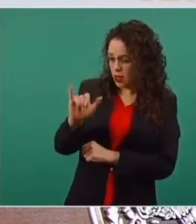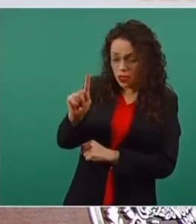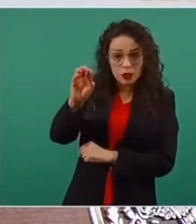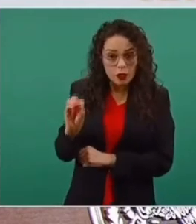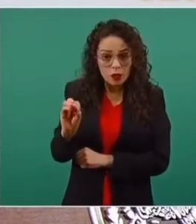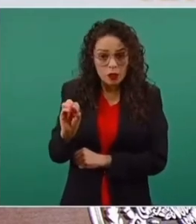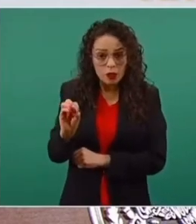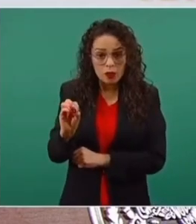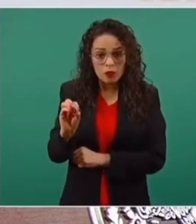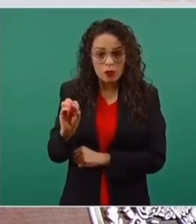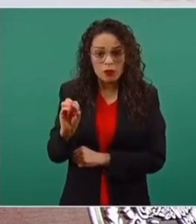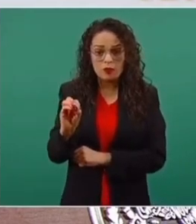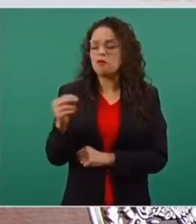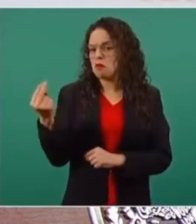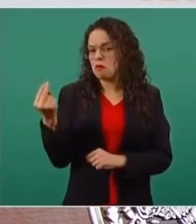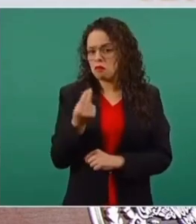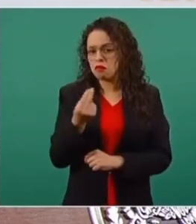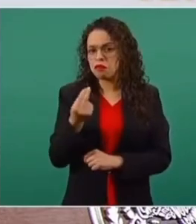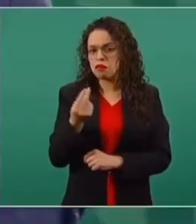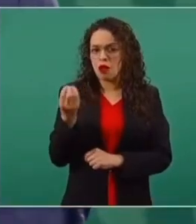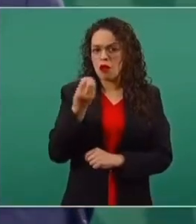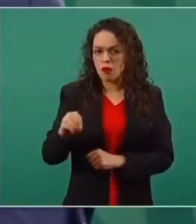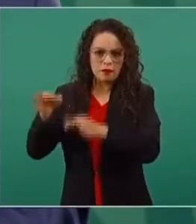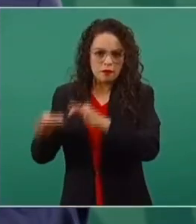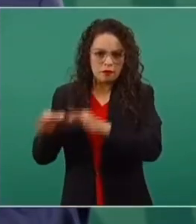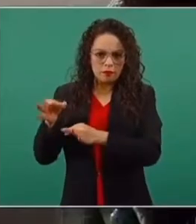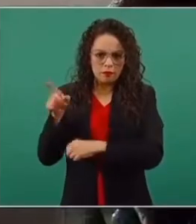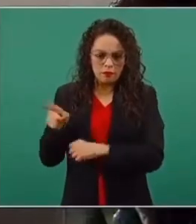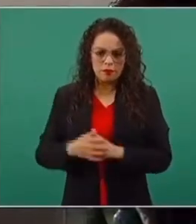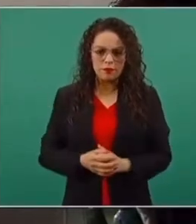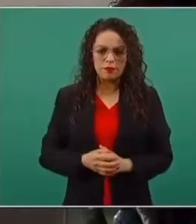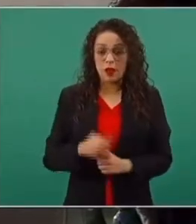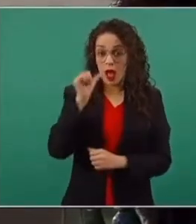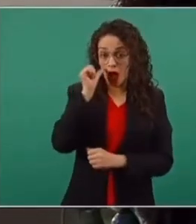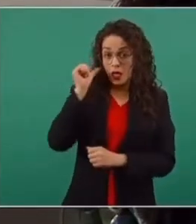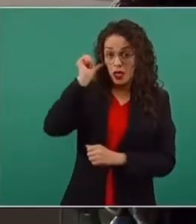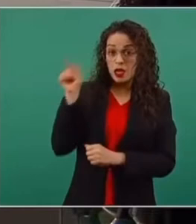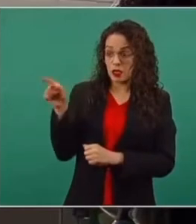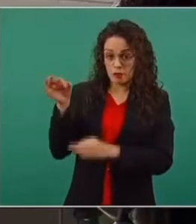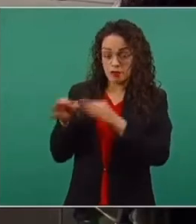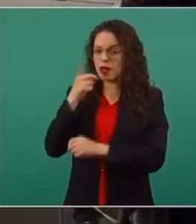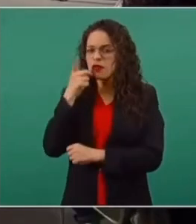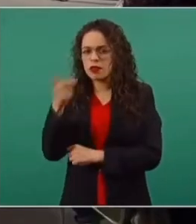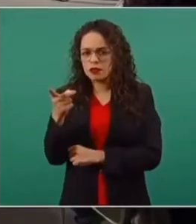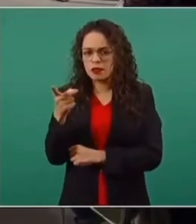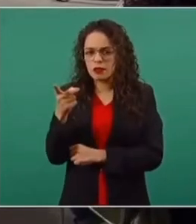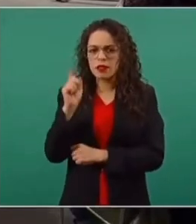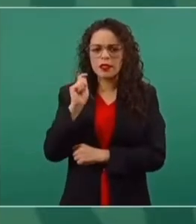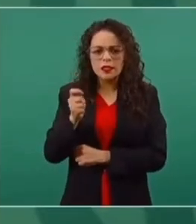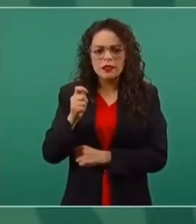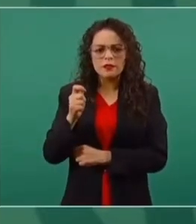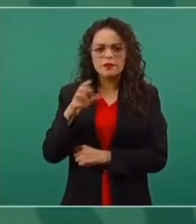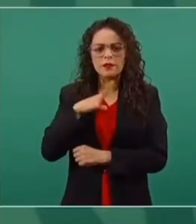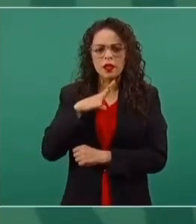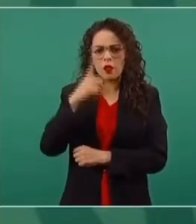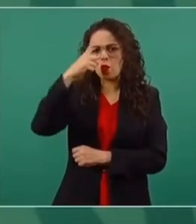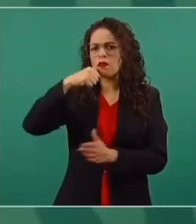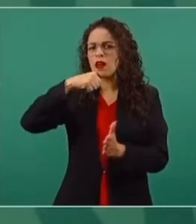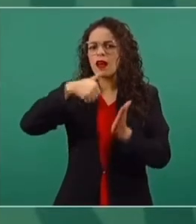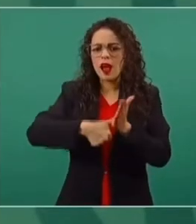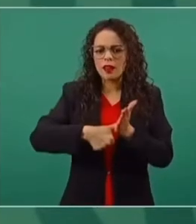que enviar a la fiscalía. La fiscalía habló también de una carta que envió